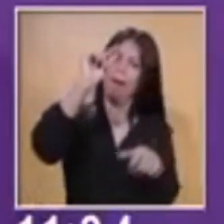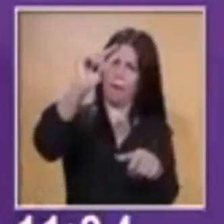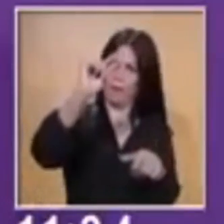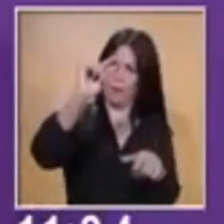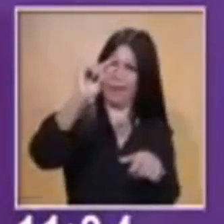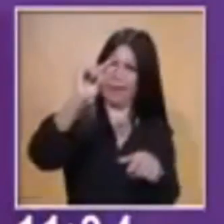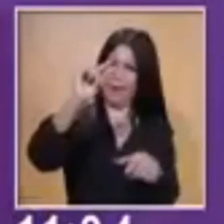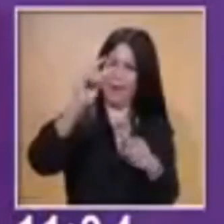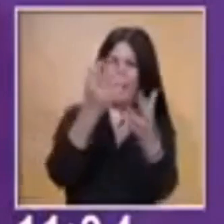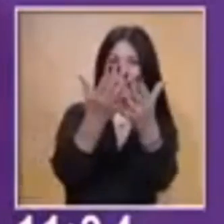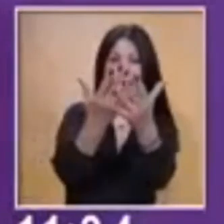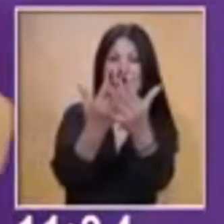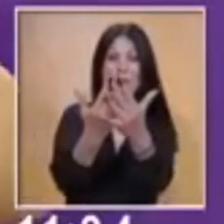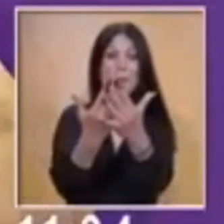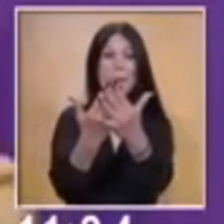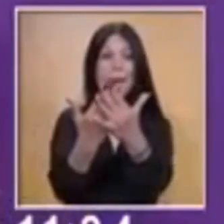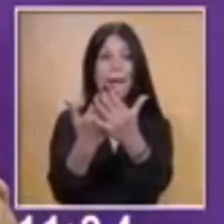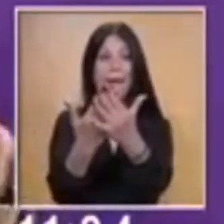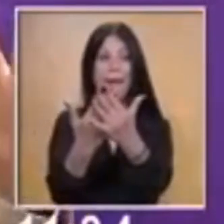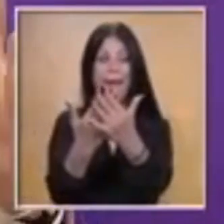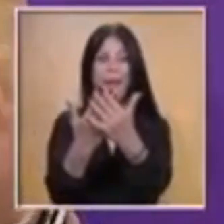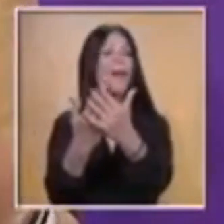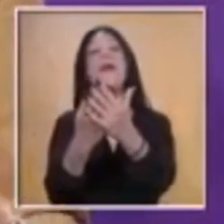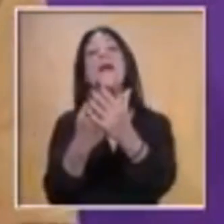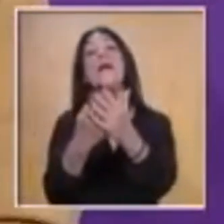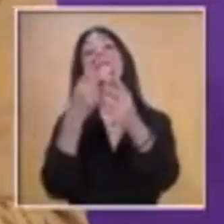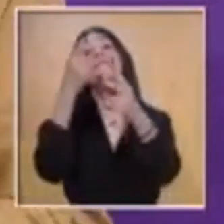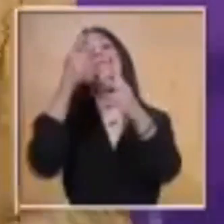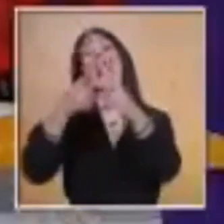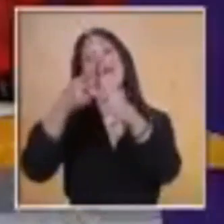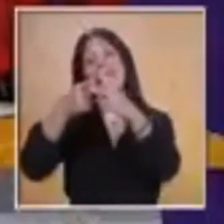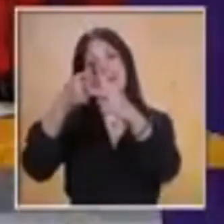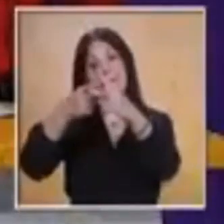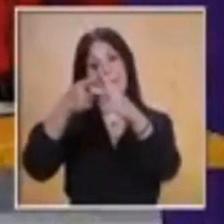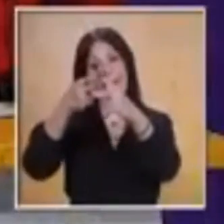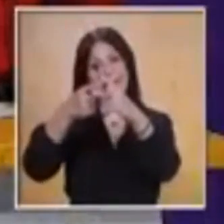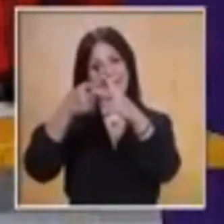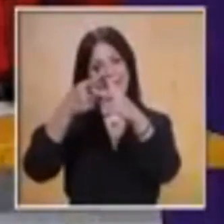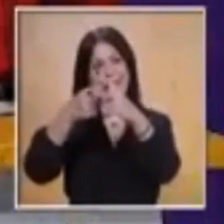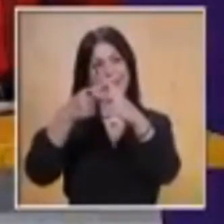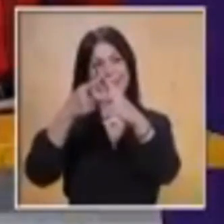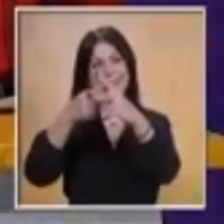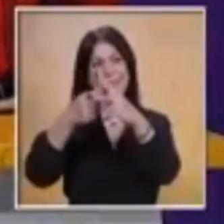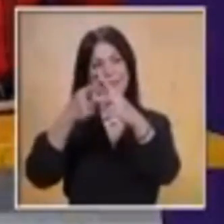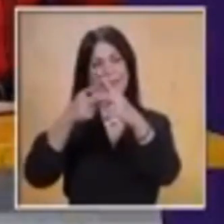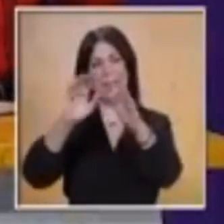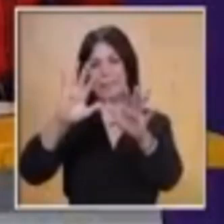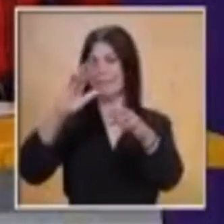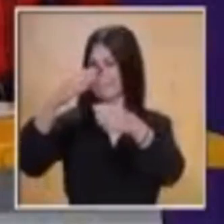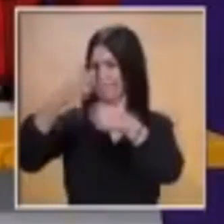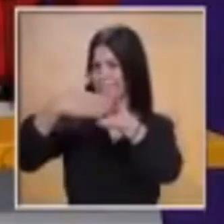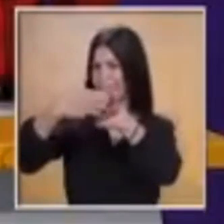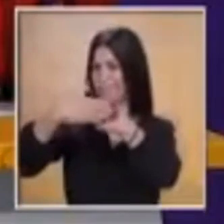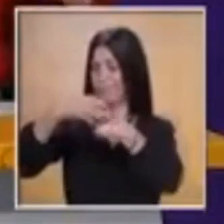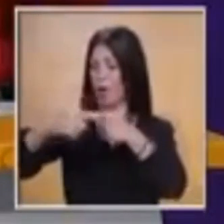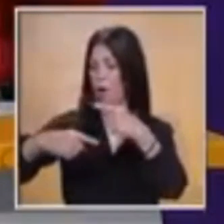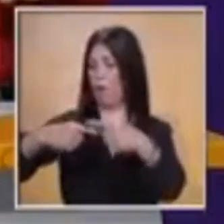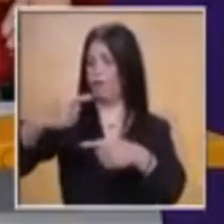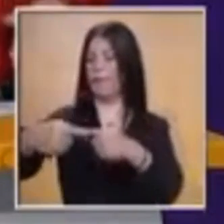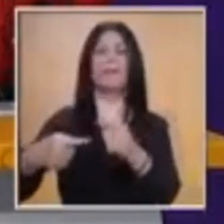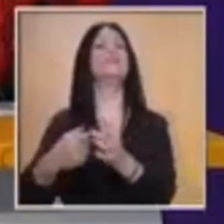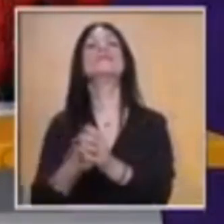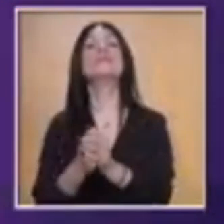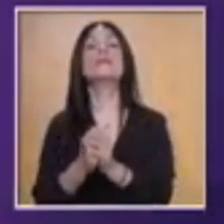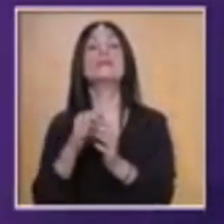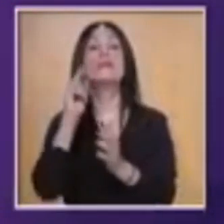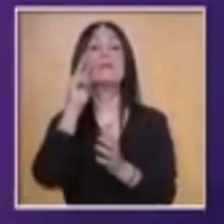matemáticas. Ahí viene el profe Ricky con matemáticas, profe, ¿verdad? Así es, vamos a ver ahorita la materia de matemáticas, pero lo vamos a